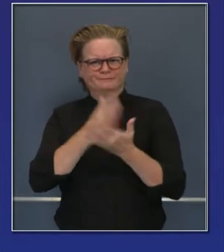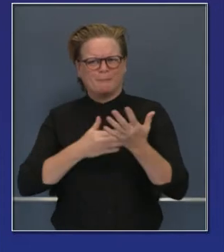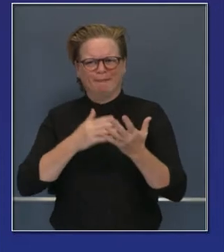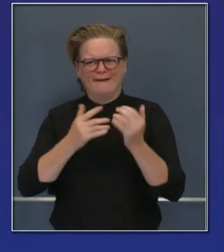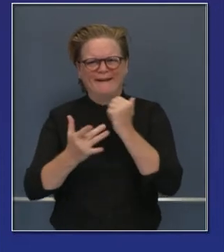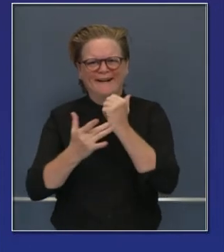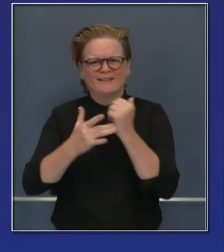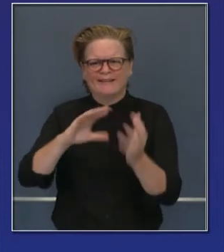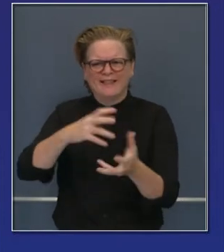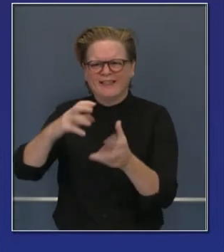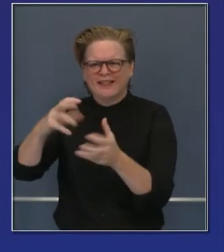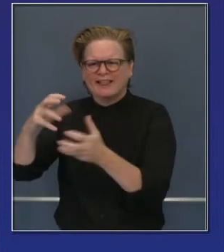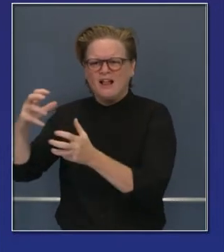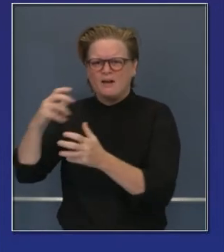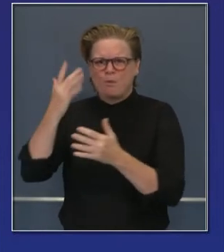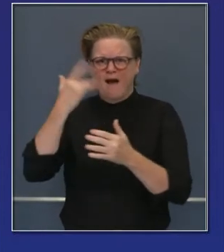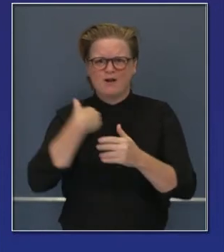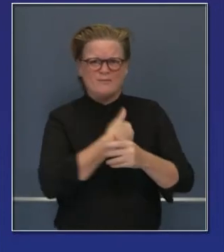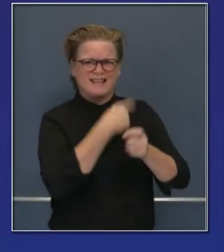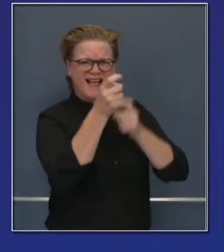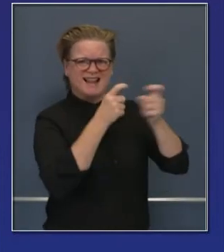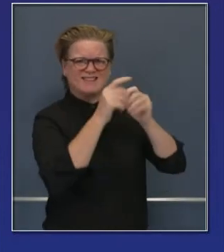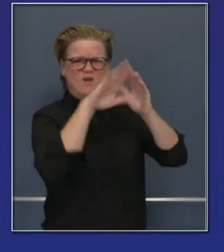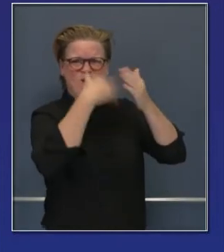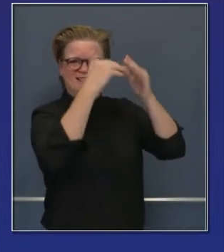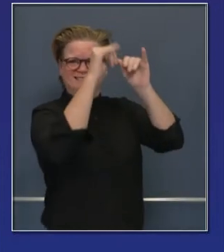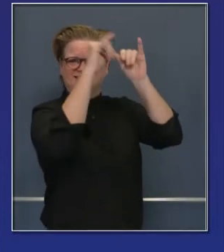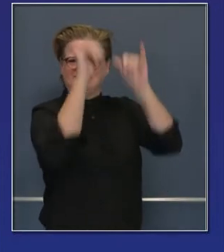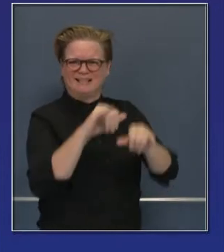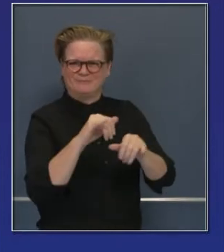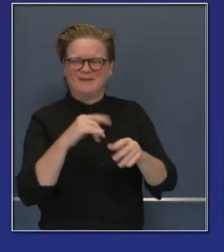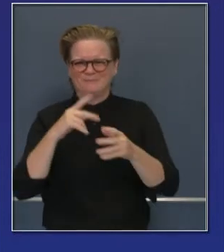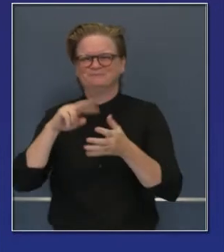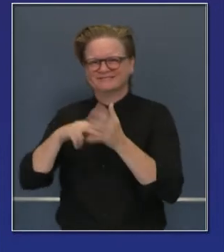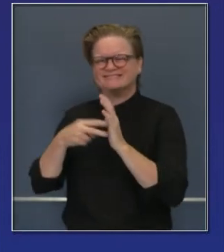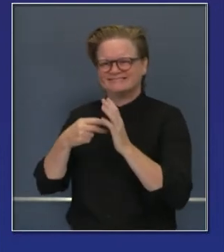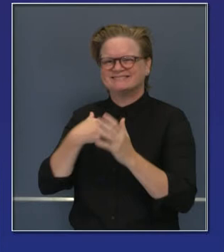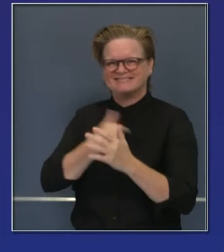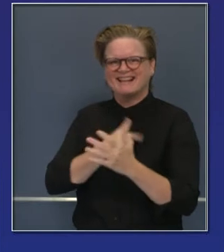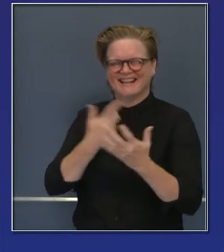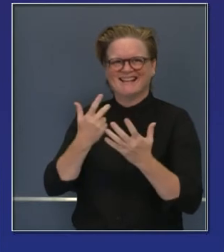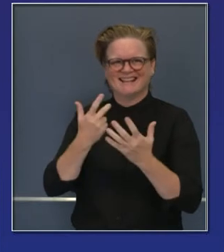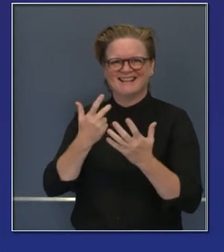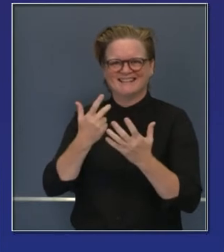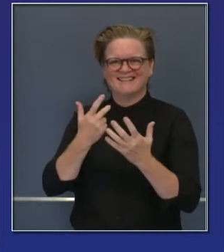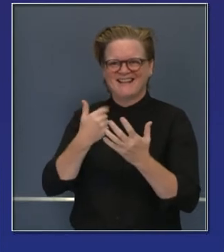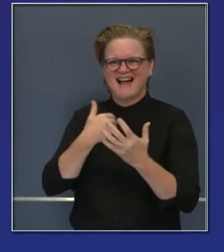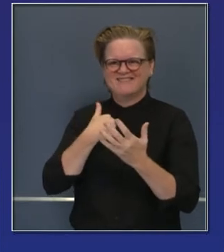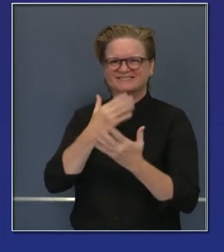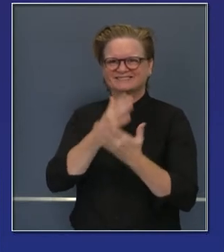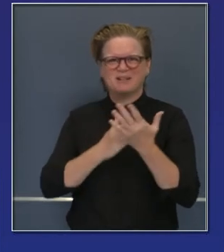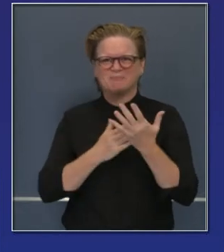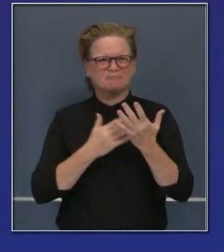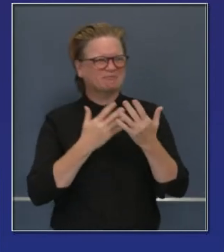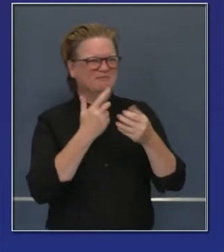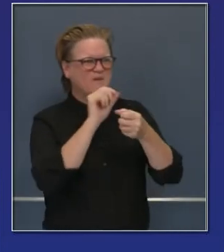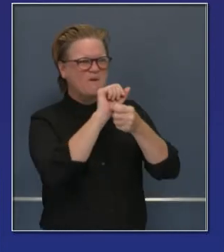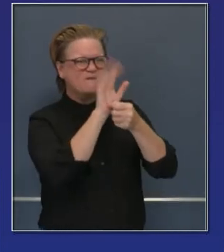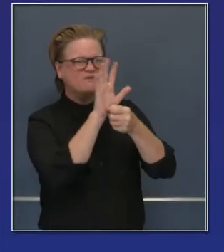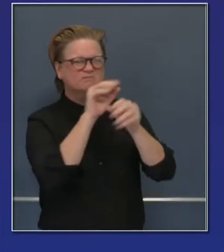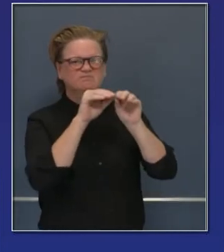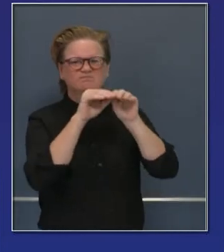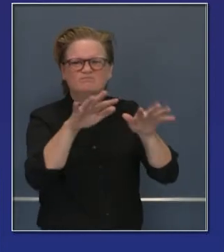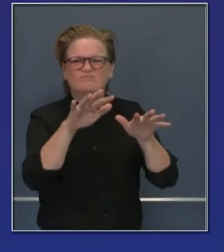hacemos en escala, nuestra capacidad de sistemas actuales para administrar lo que tenemos disponible en una